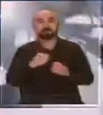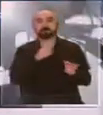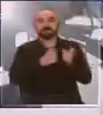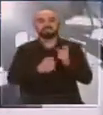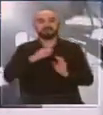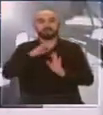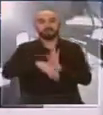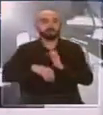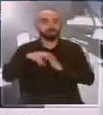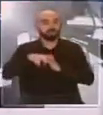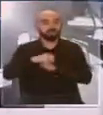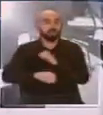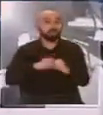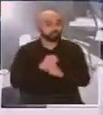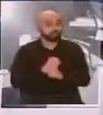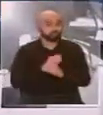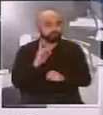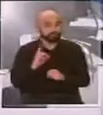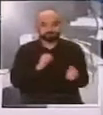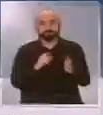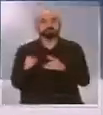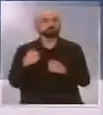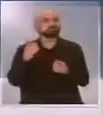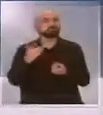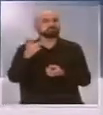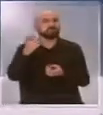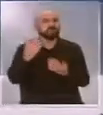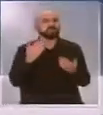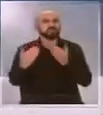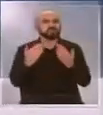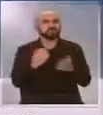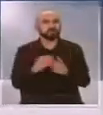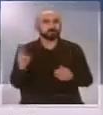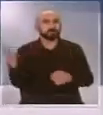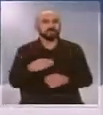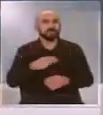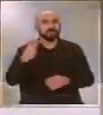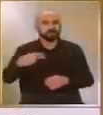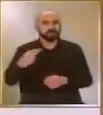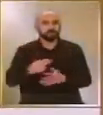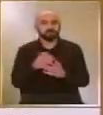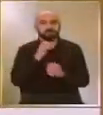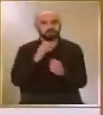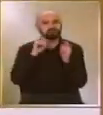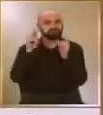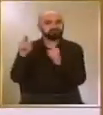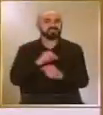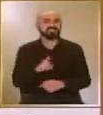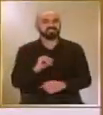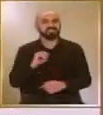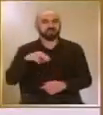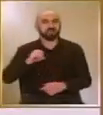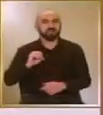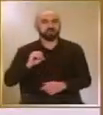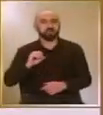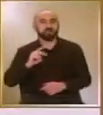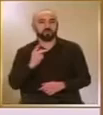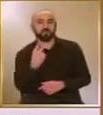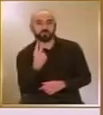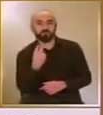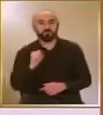años. El anuncio en entrevista con Meganoticias Alerta apunta a Sinovac, una de las tres alternativas que